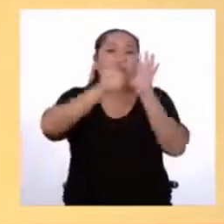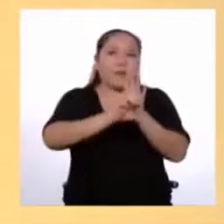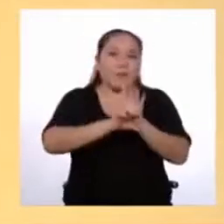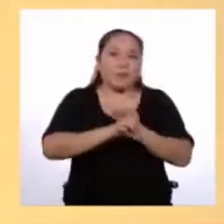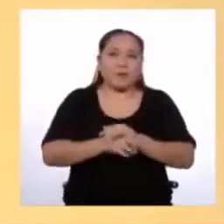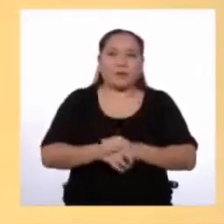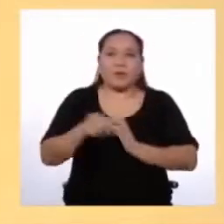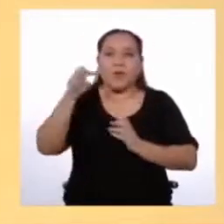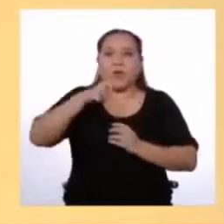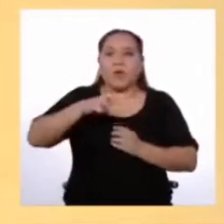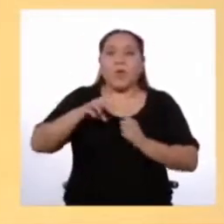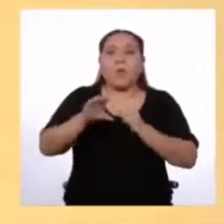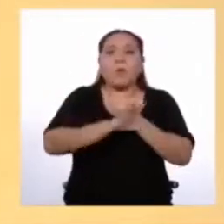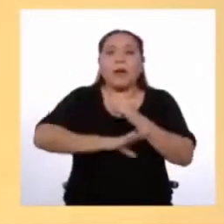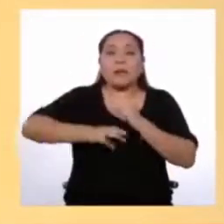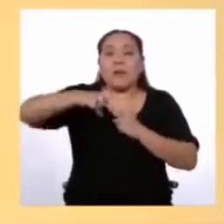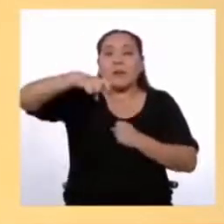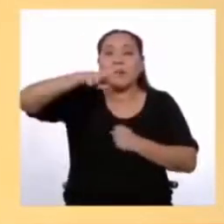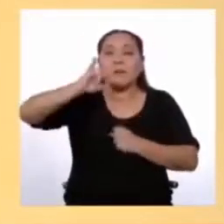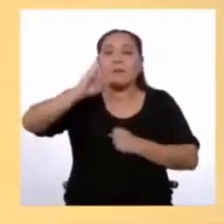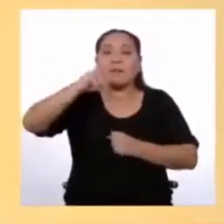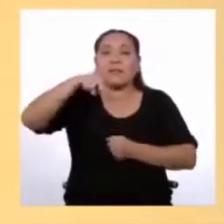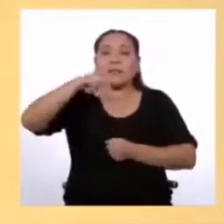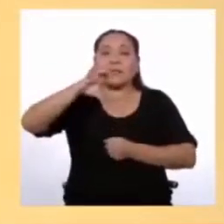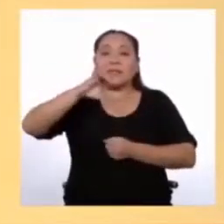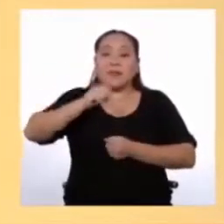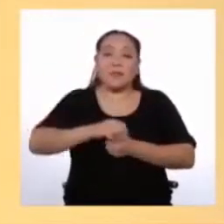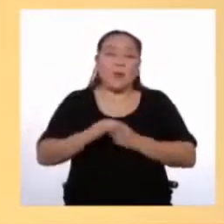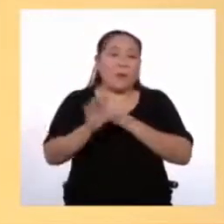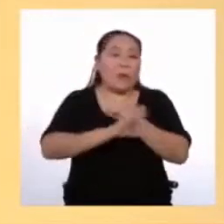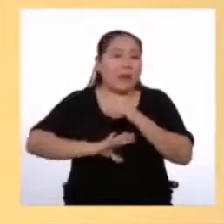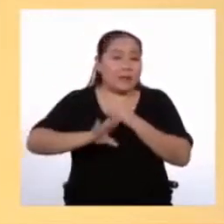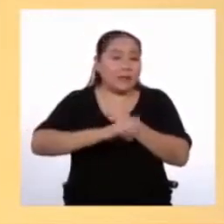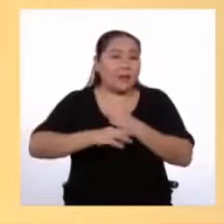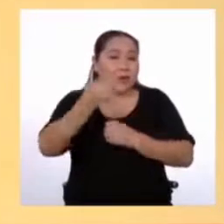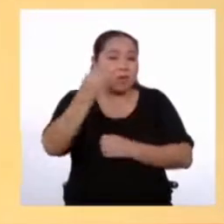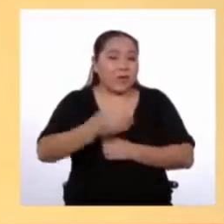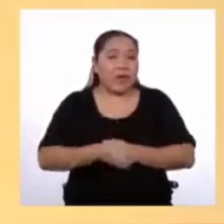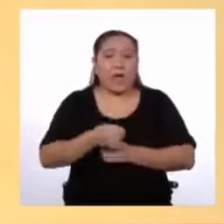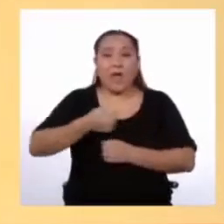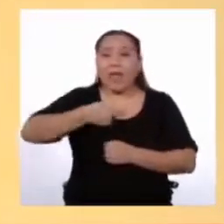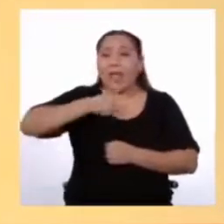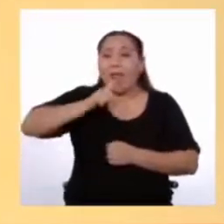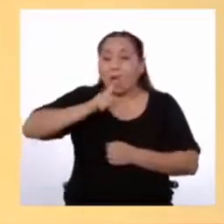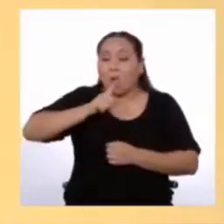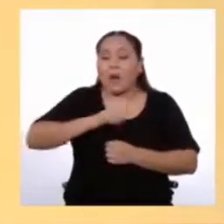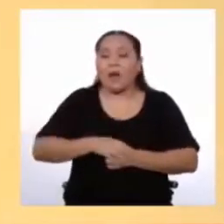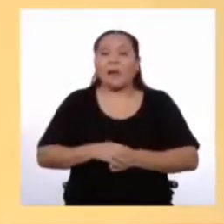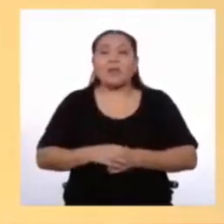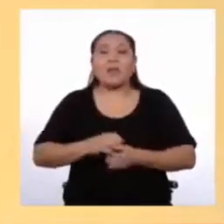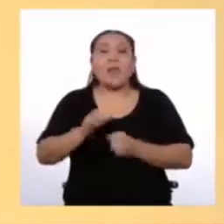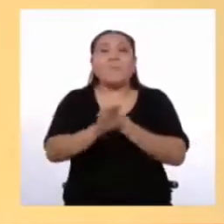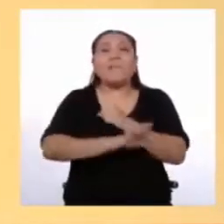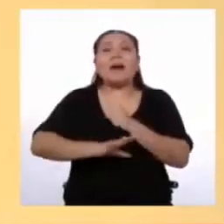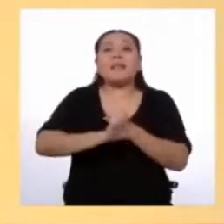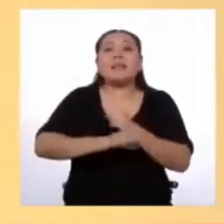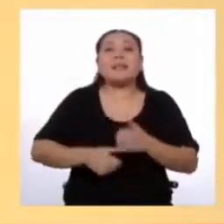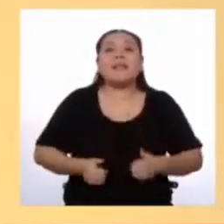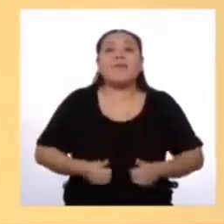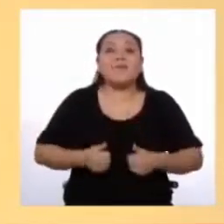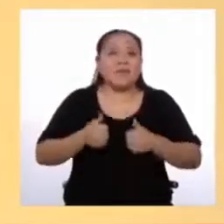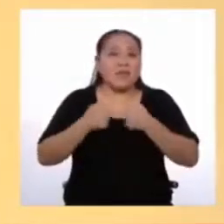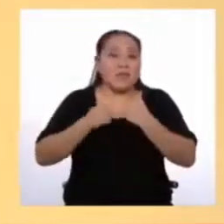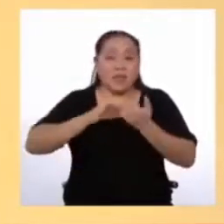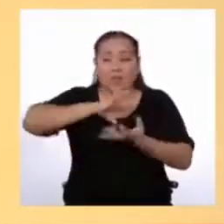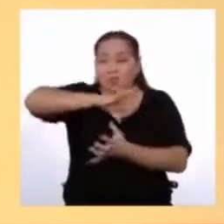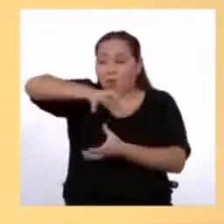Hay un principio sumamente básico y real Que es que el agua es un sustento de vida universal Y por tanto,